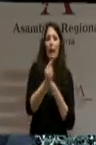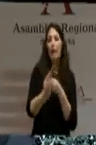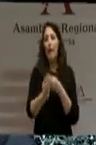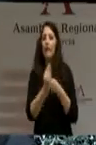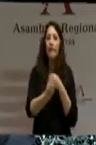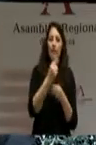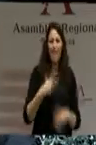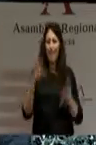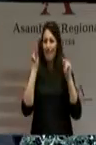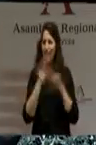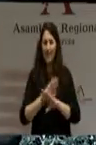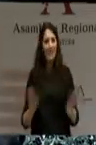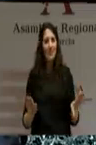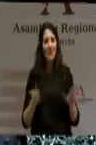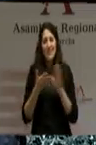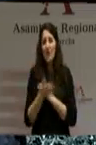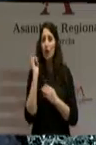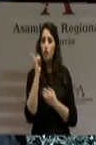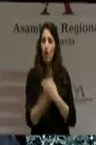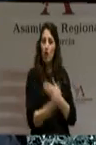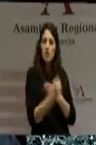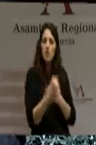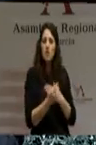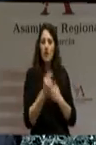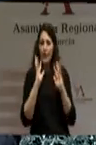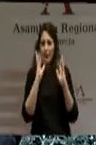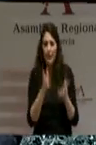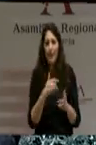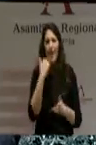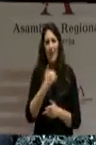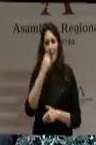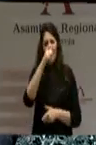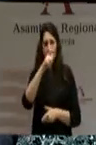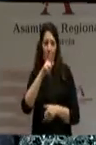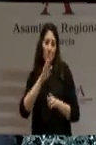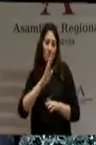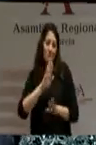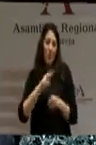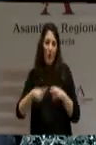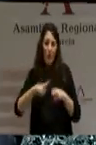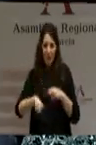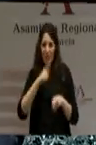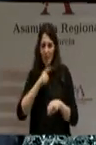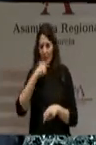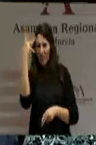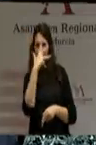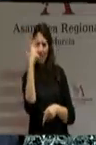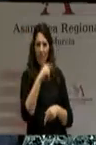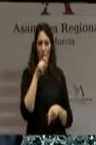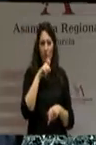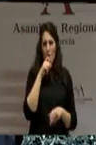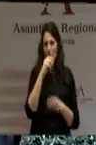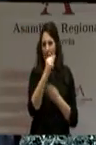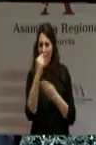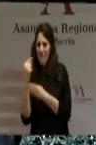que tan solo provoca la crispación y el descrédito de la propia política. Señorías, tenemos